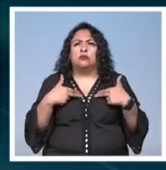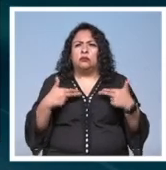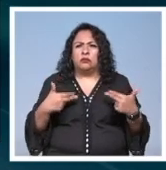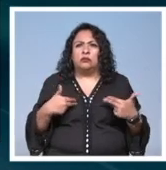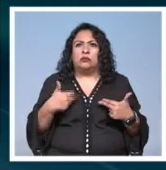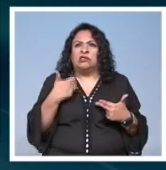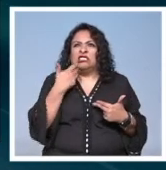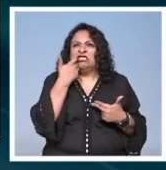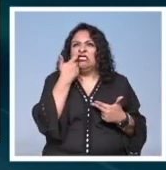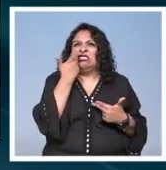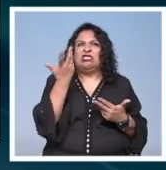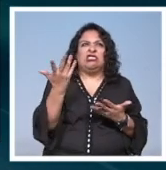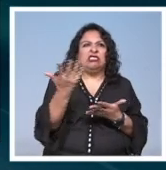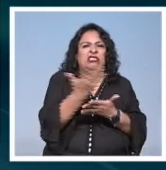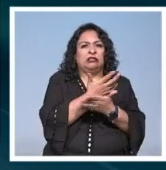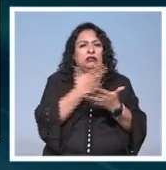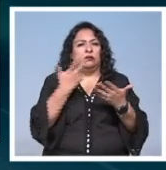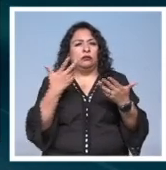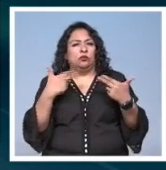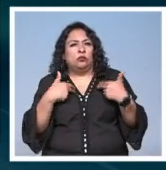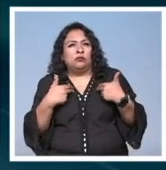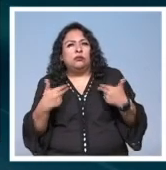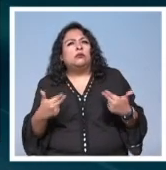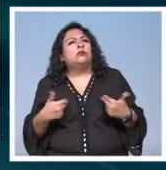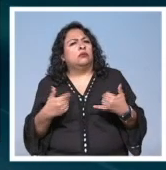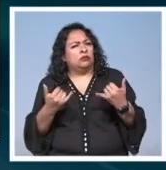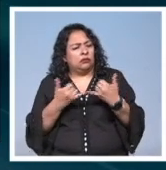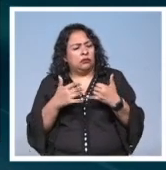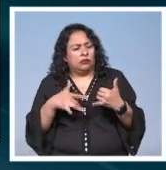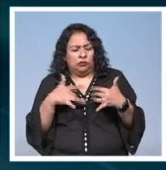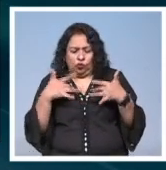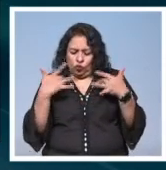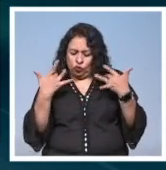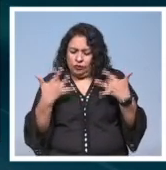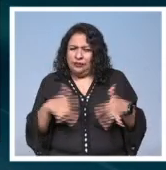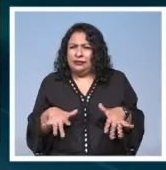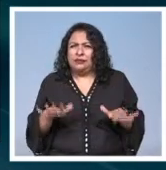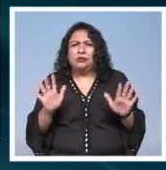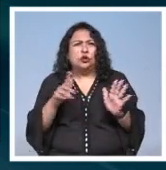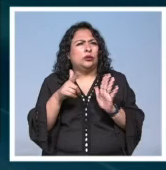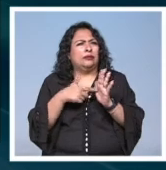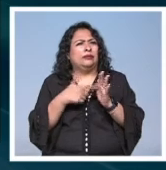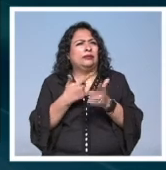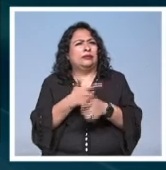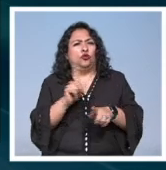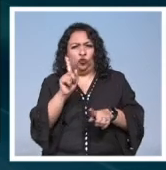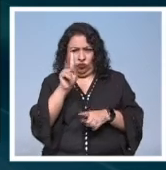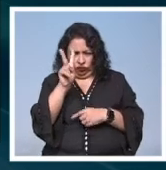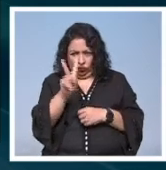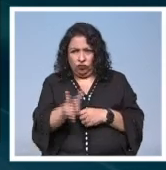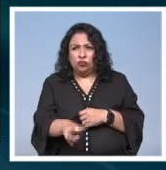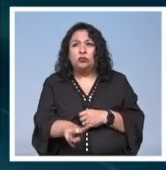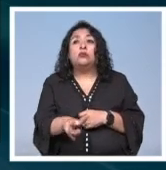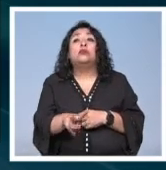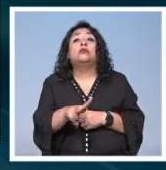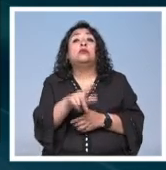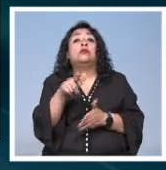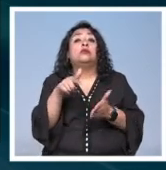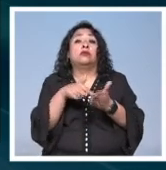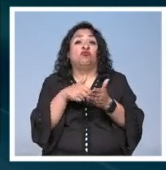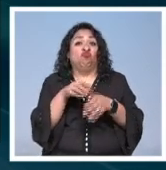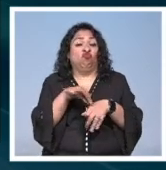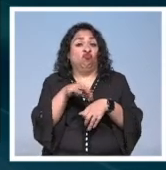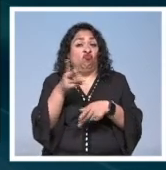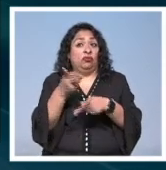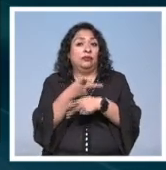ambiciosos como seres humanos también adoloridos no en cualquier lugar sino literalmente en el lugar de los